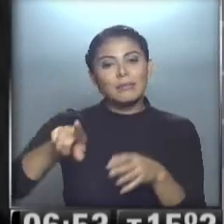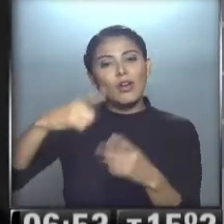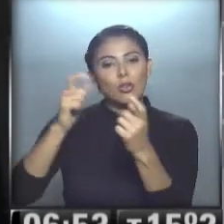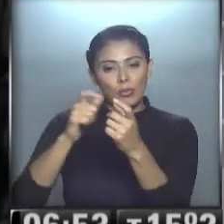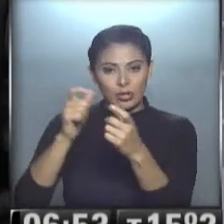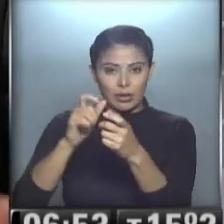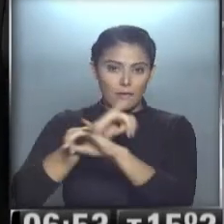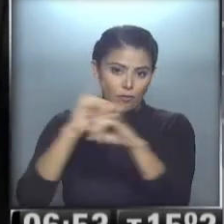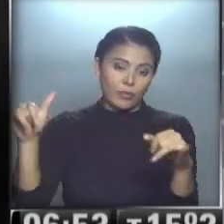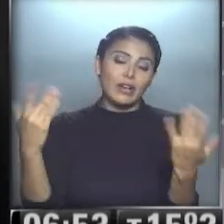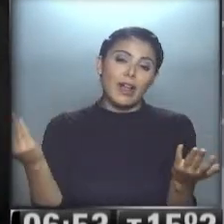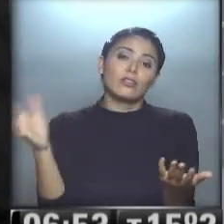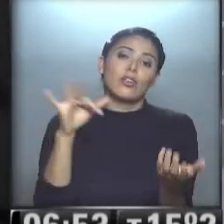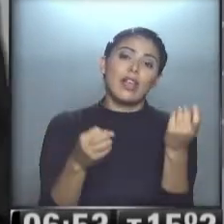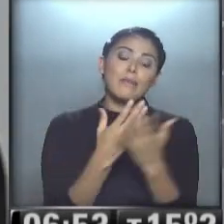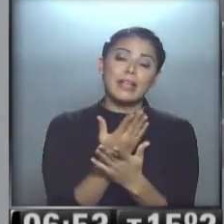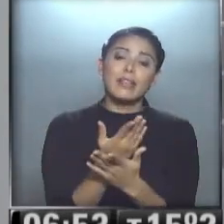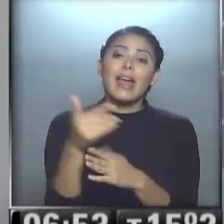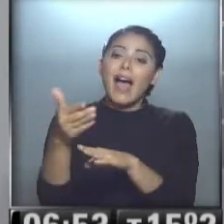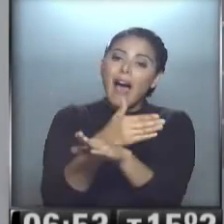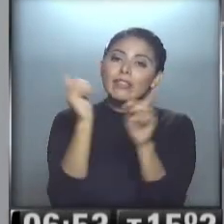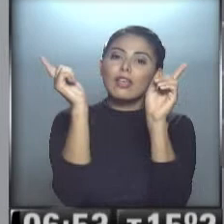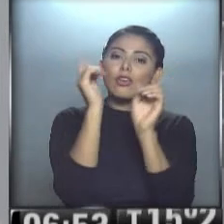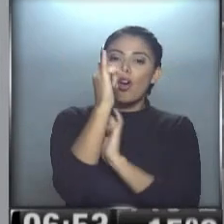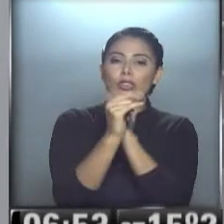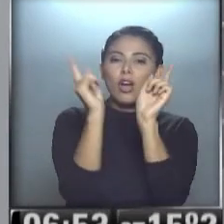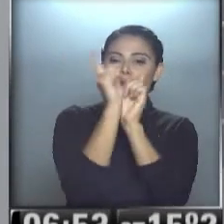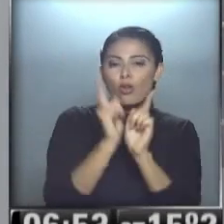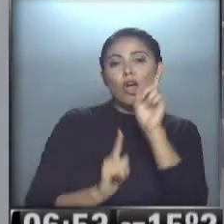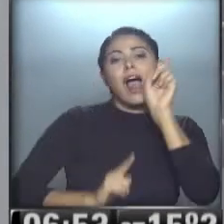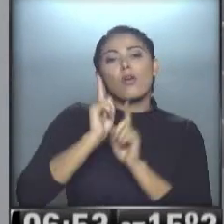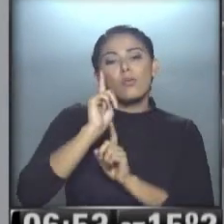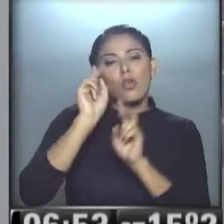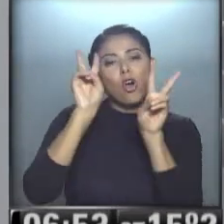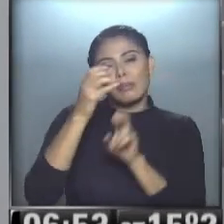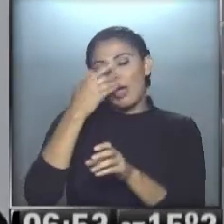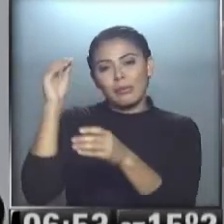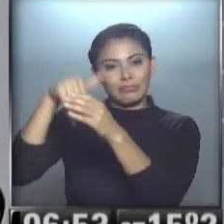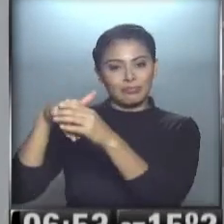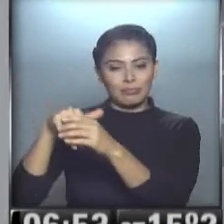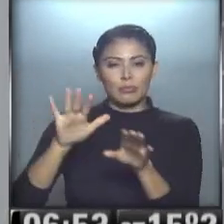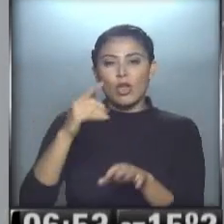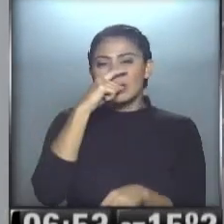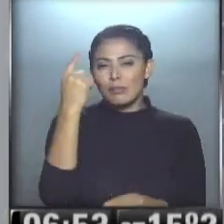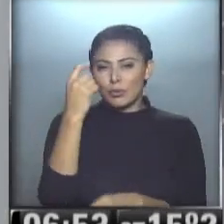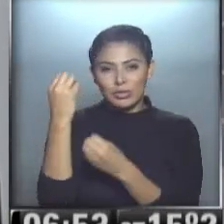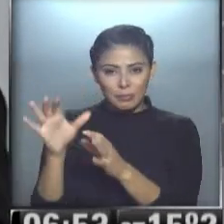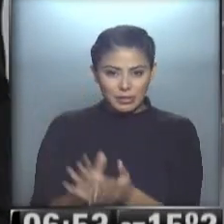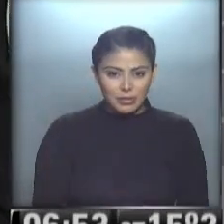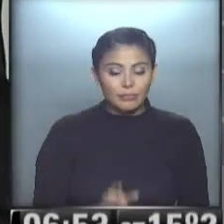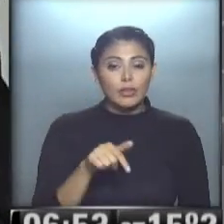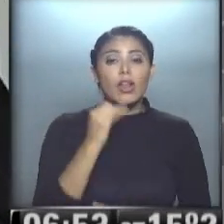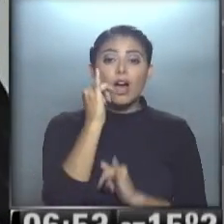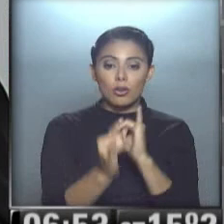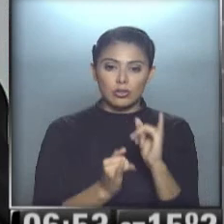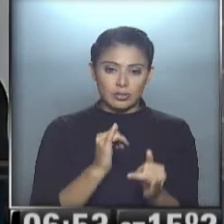noticiero. claro, está como cada mañana. Le damos un anticipo de algunos de los temas que estaremos analizando dentro de apenas siete minutos. Vamos a repasar los